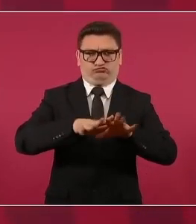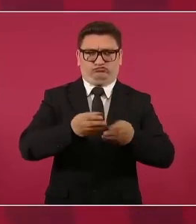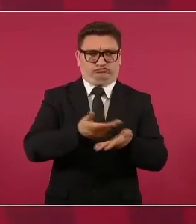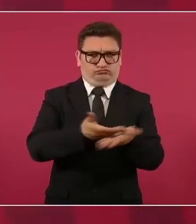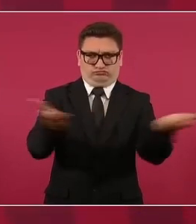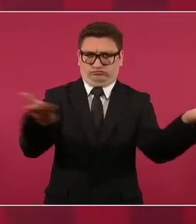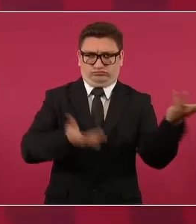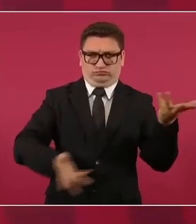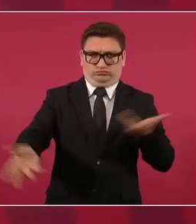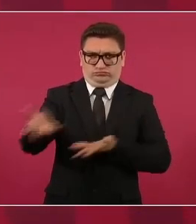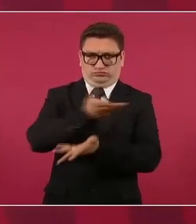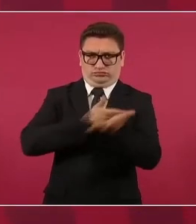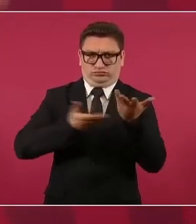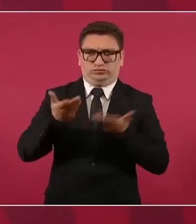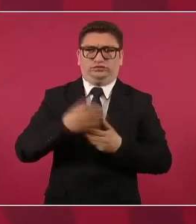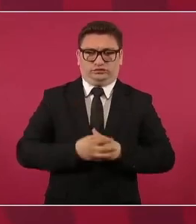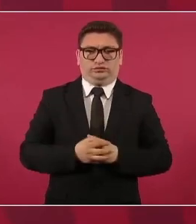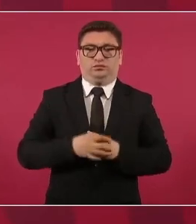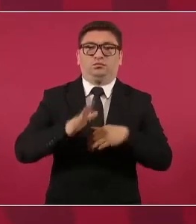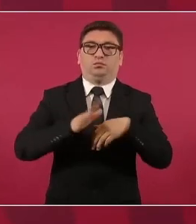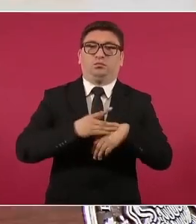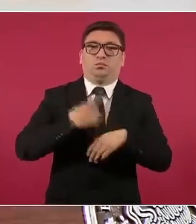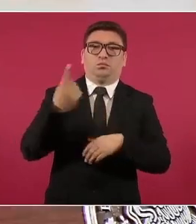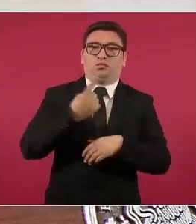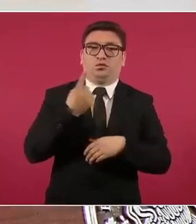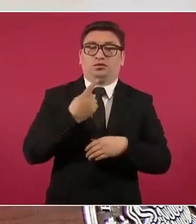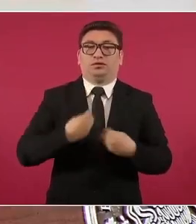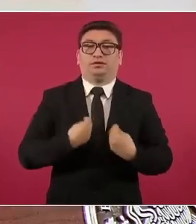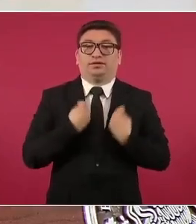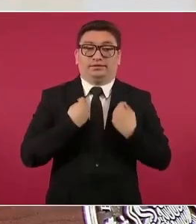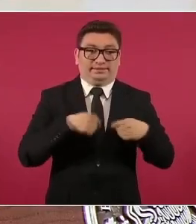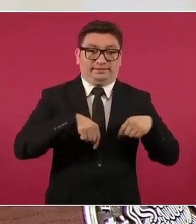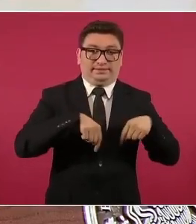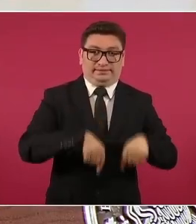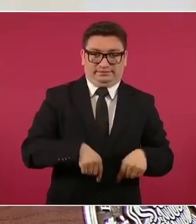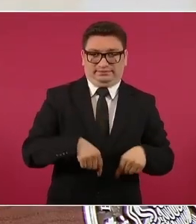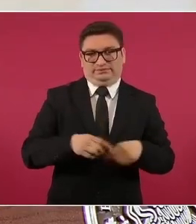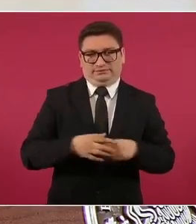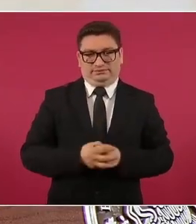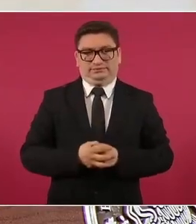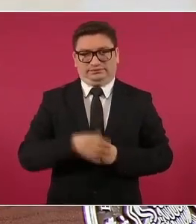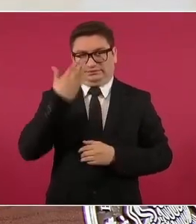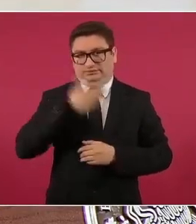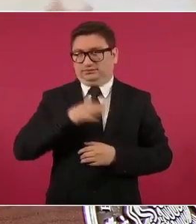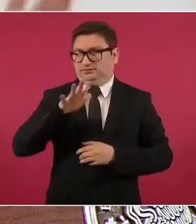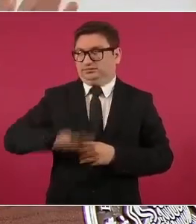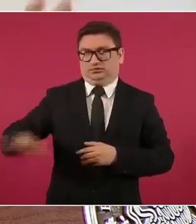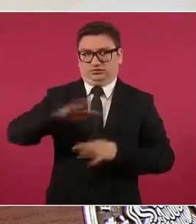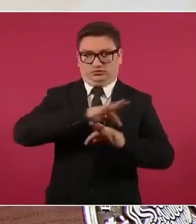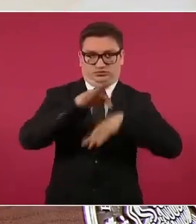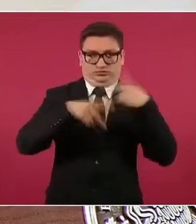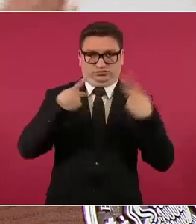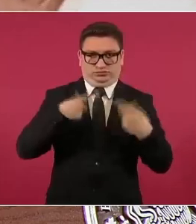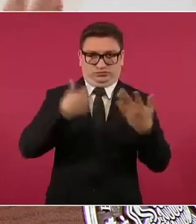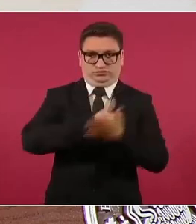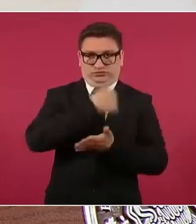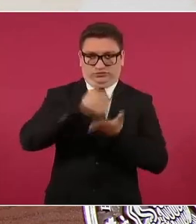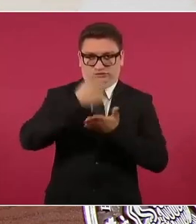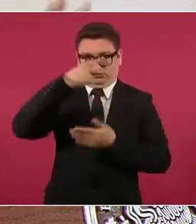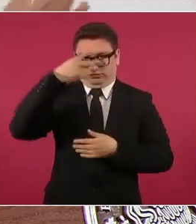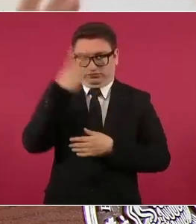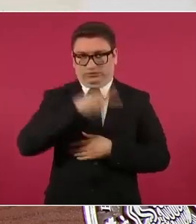porque el que vive aquí, en la Ciudad de México, que es donde hay más